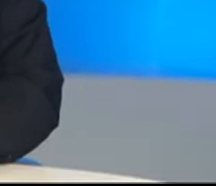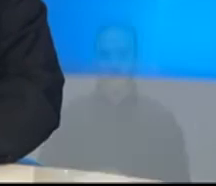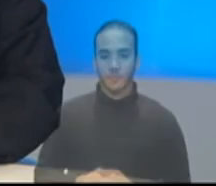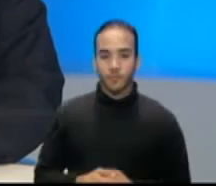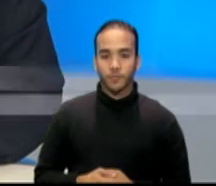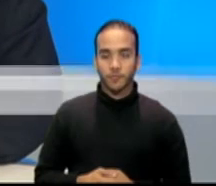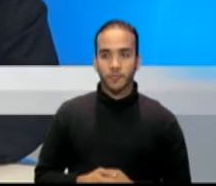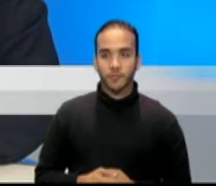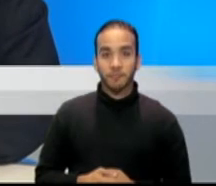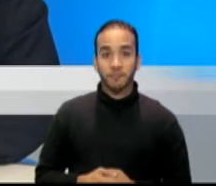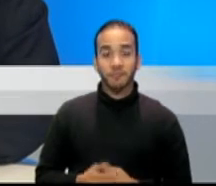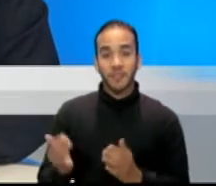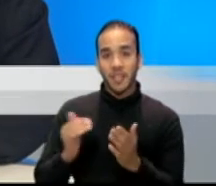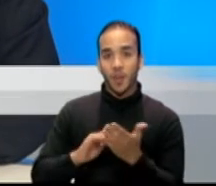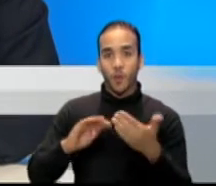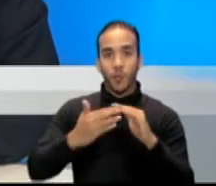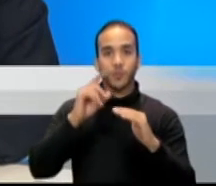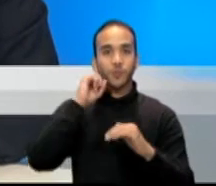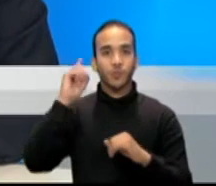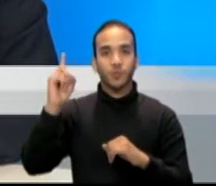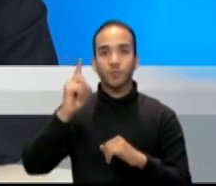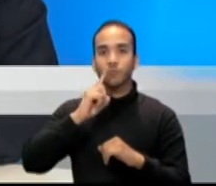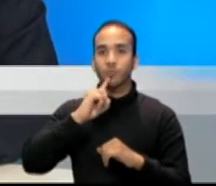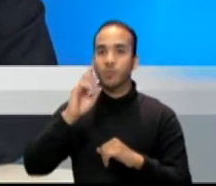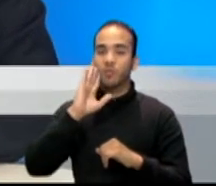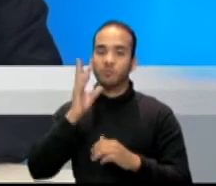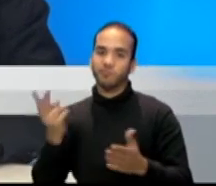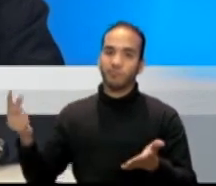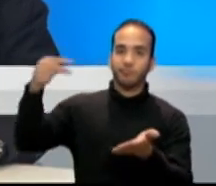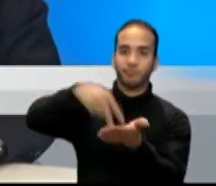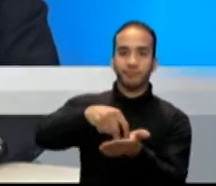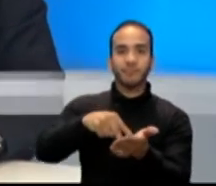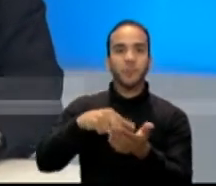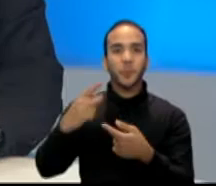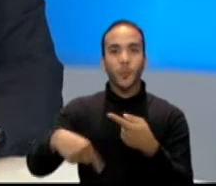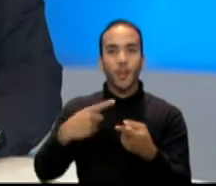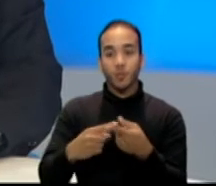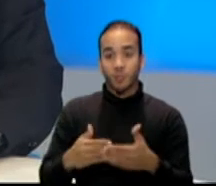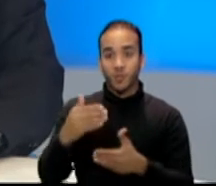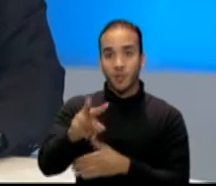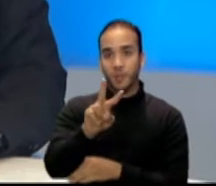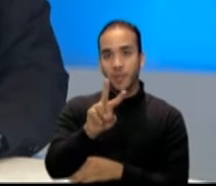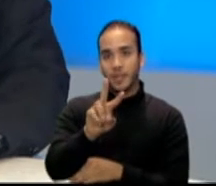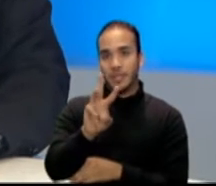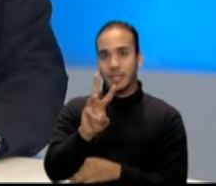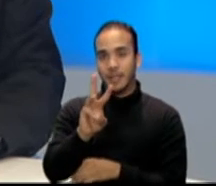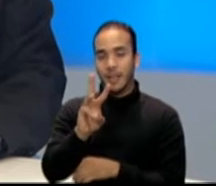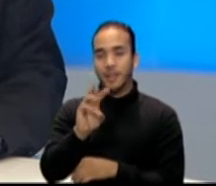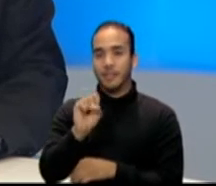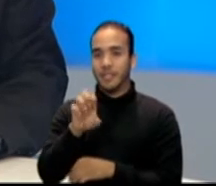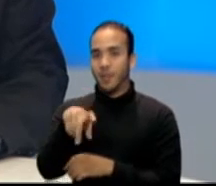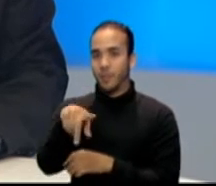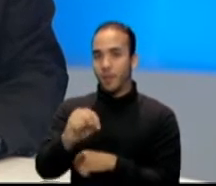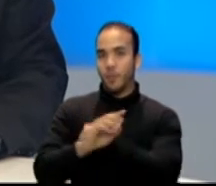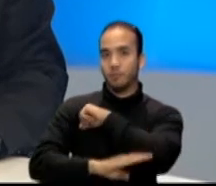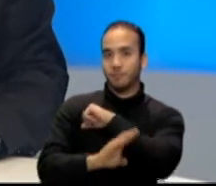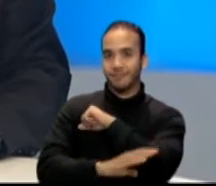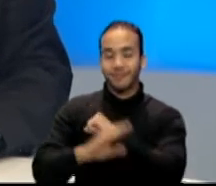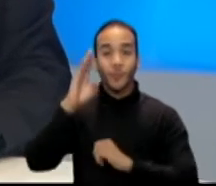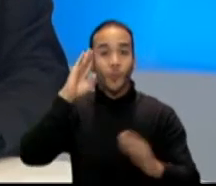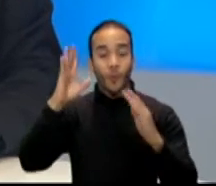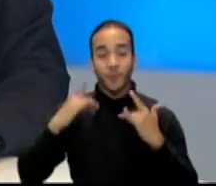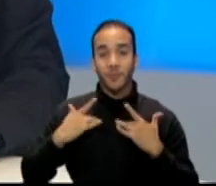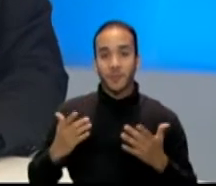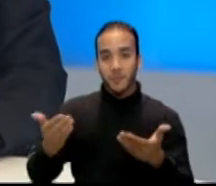Una vez más, la comunidad sorda se levantará y será a sentir este próximo 26 de septiembre. Hola, ¿qué tal? Bienvenidos a Noticias 24-7.